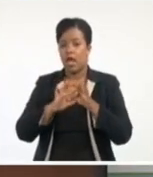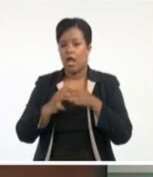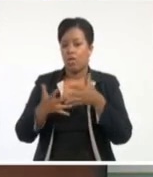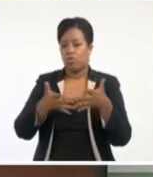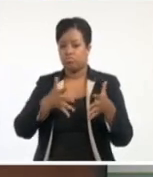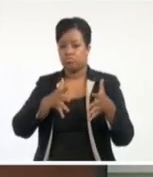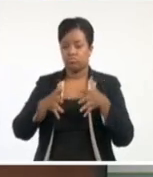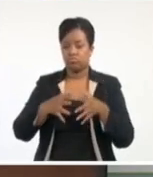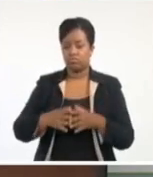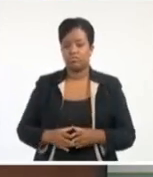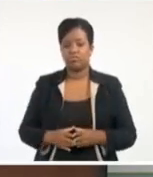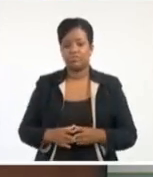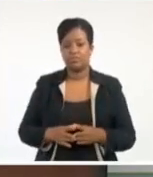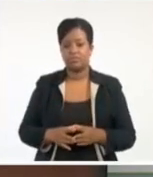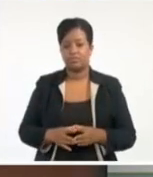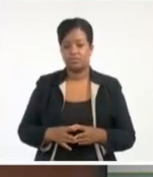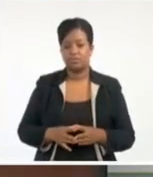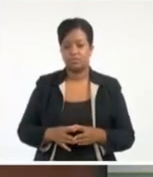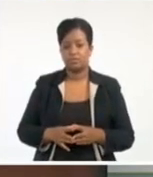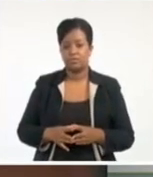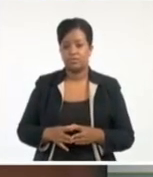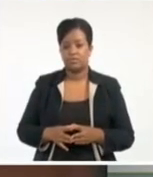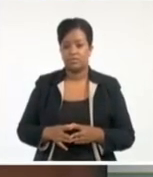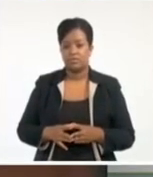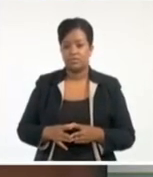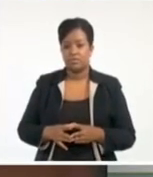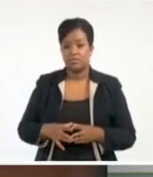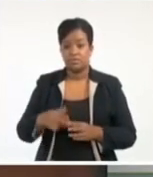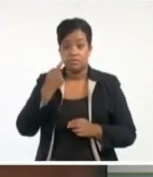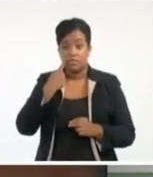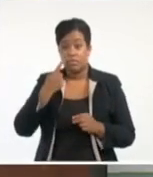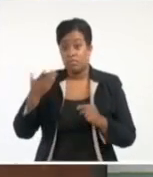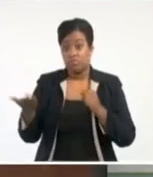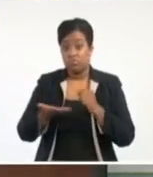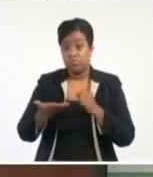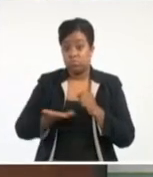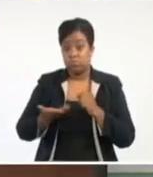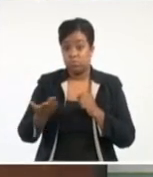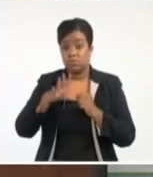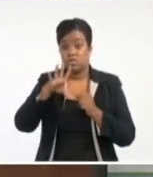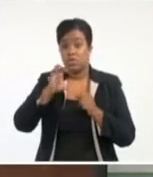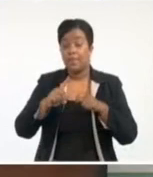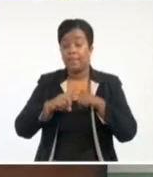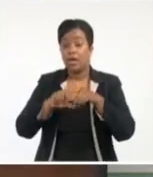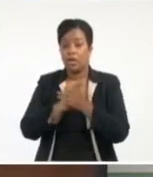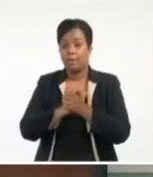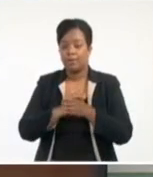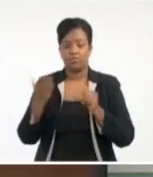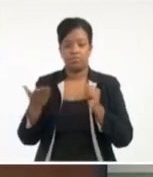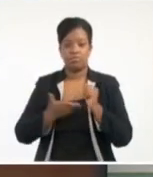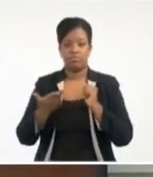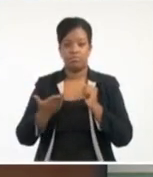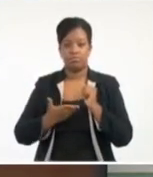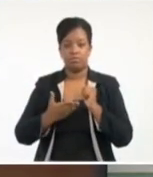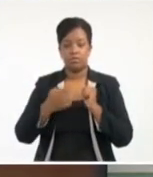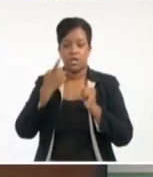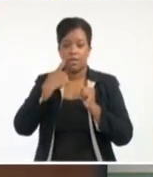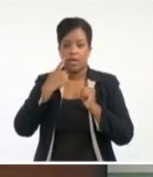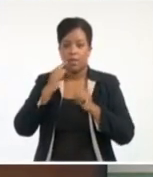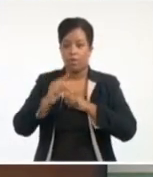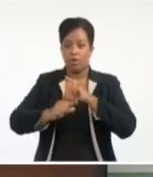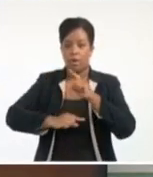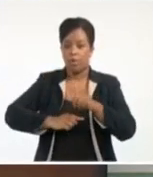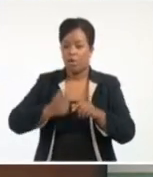que se moviera a una velocidad de traslación tan alta y se desarrollara. Eso